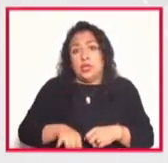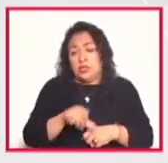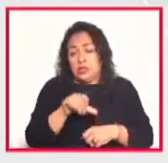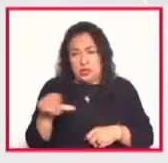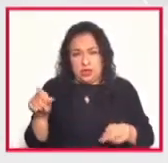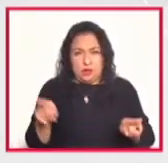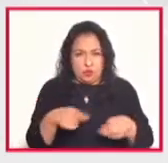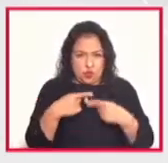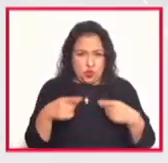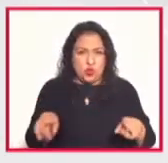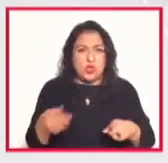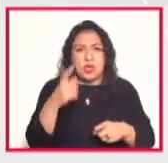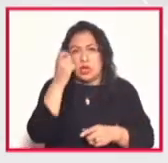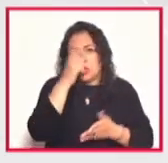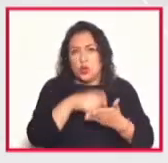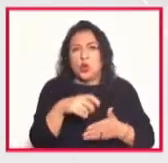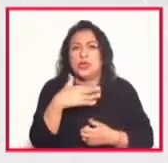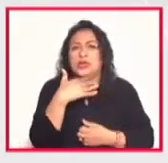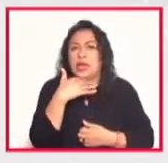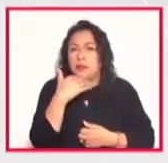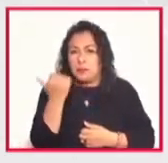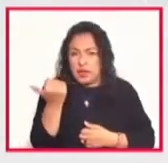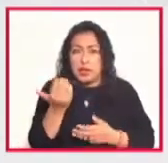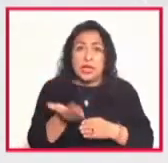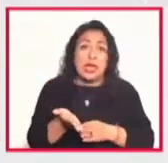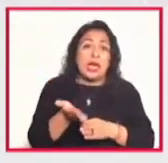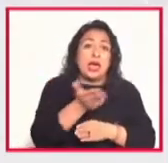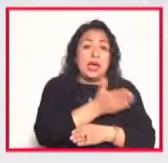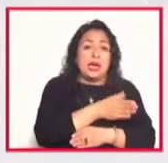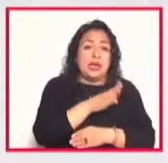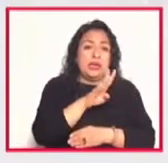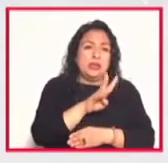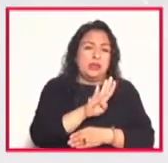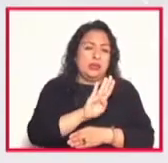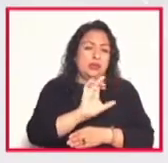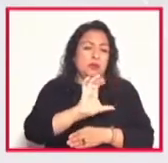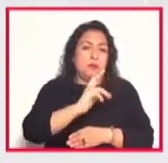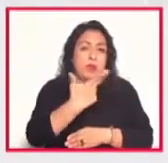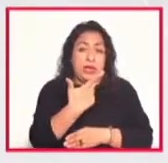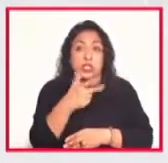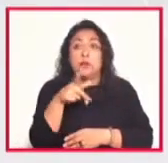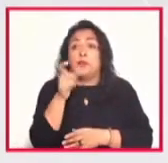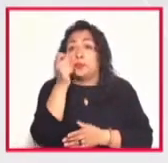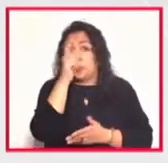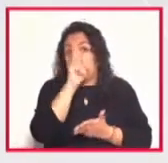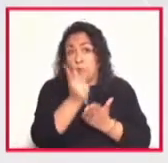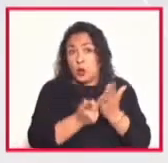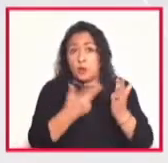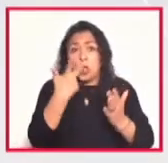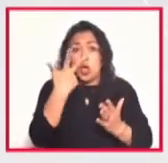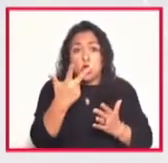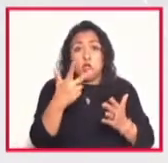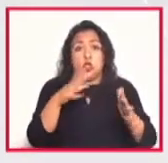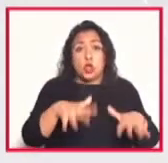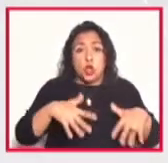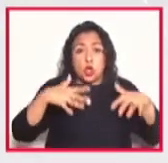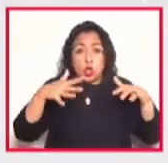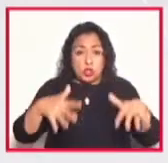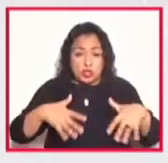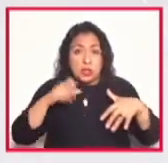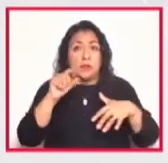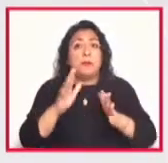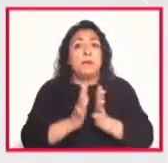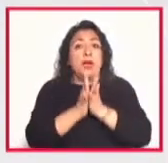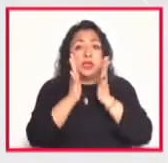a autores alemanes anteriores a Bach el programa está compuesto por 8 conciertos en los que también participa el